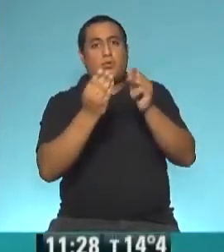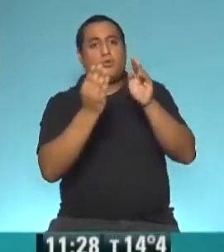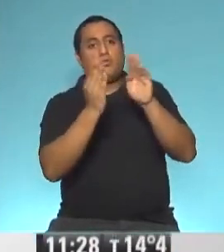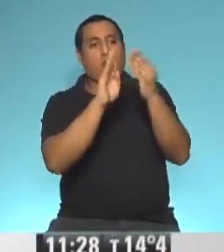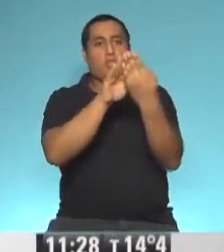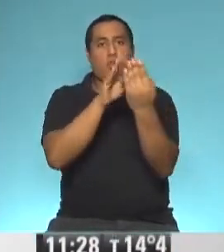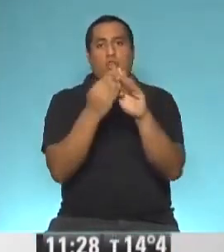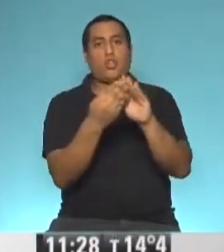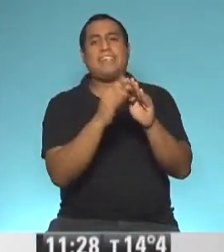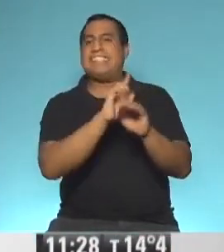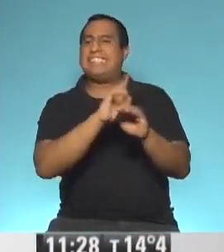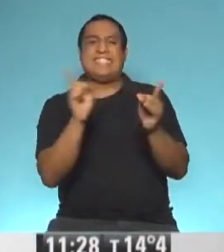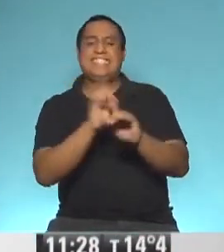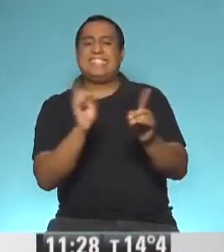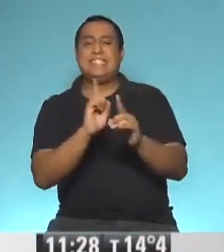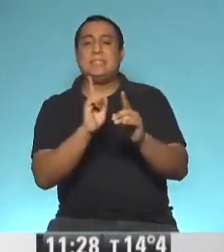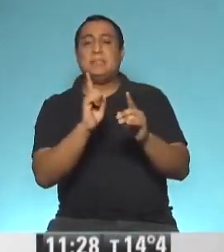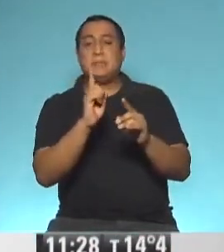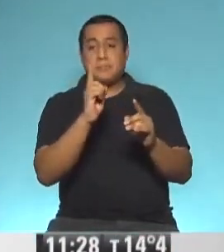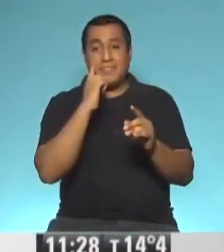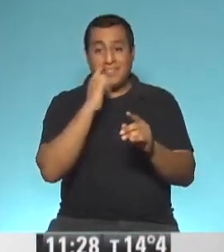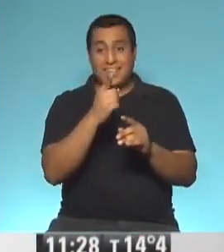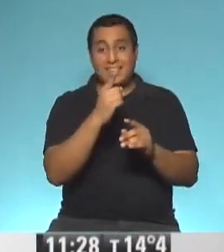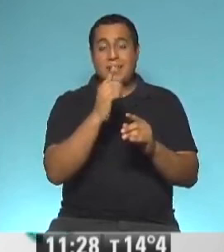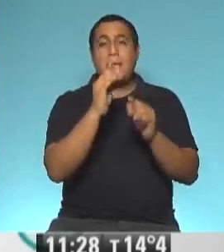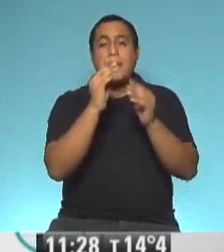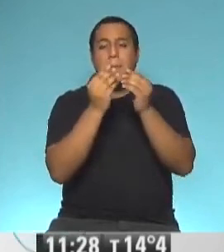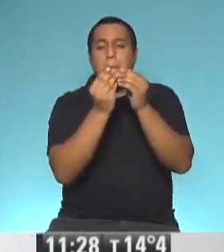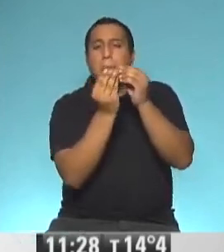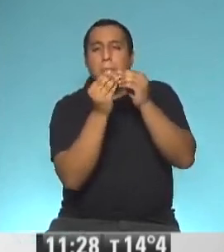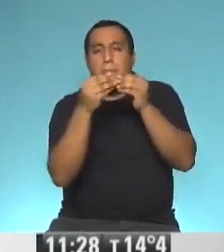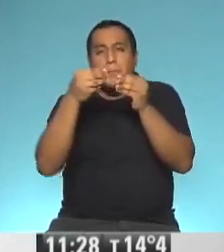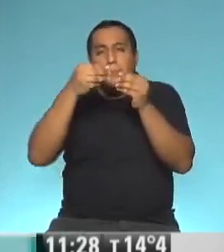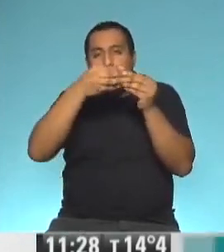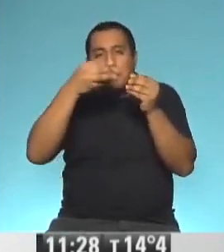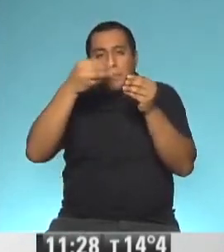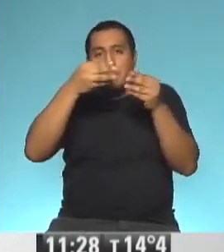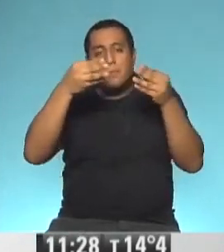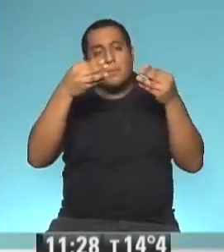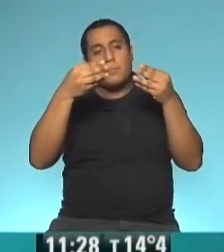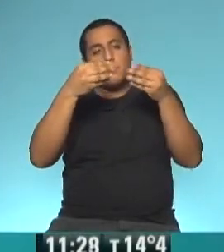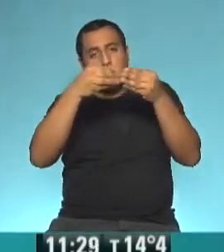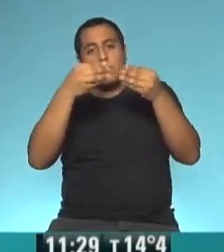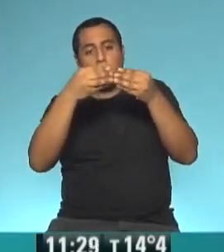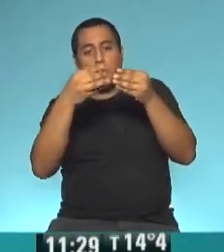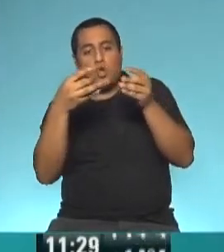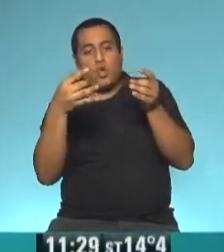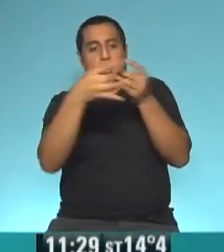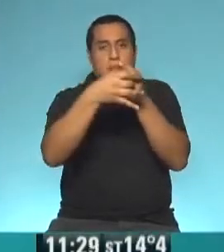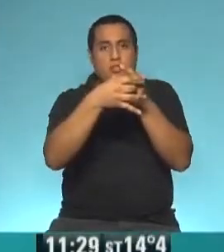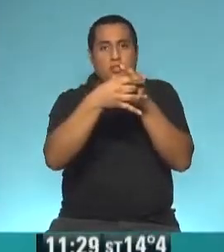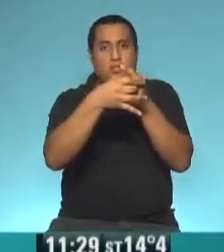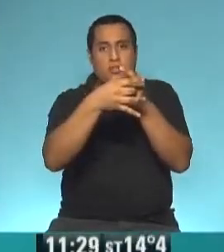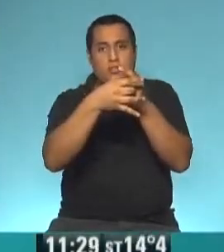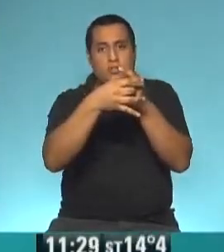muy bien. Porque la cabeza del cepillo, los pelitos del cepillo pueden producir contaminación cruzada. Entonces.